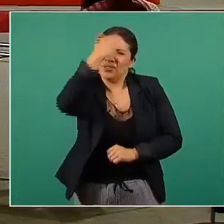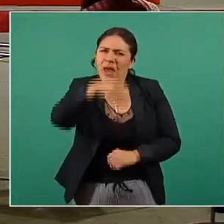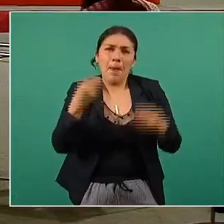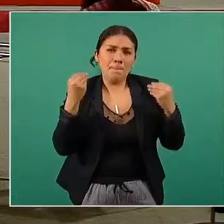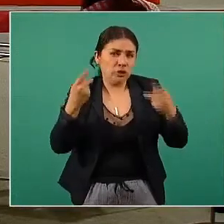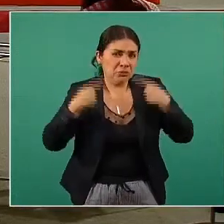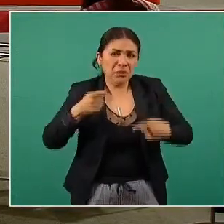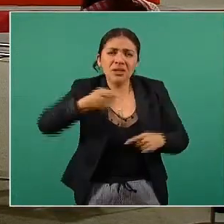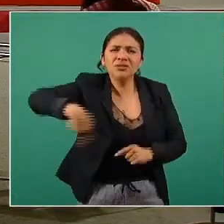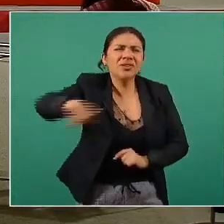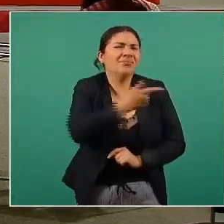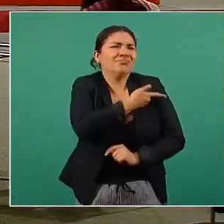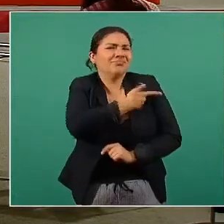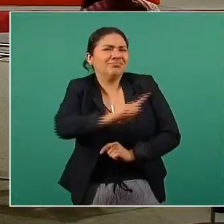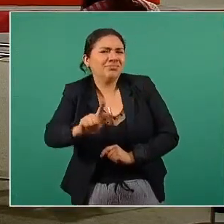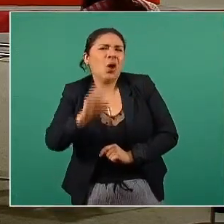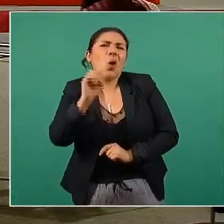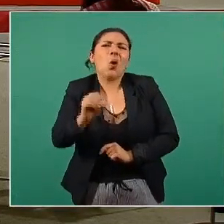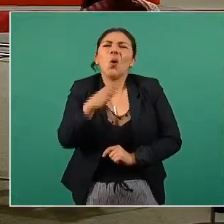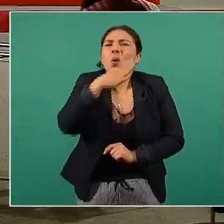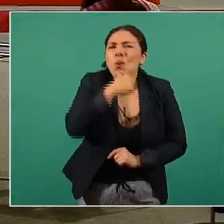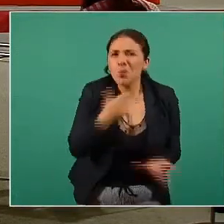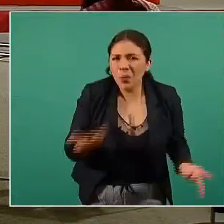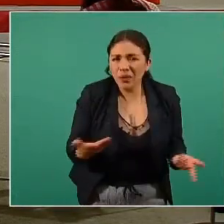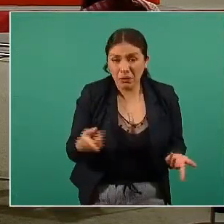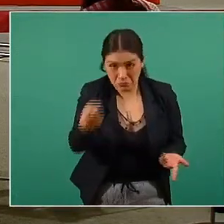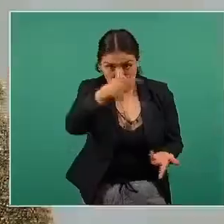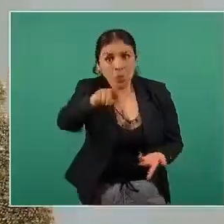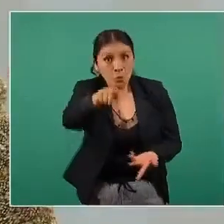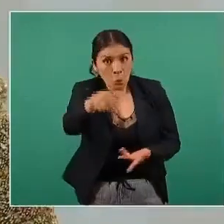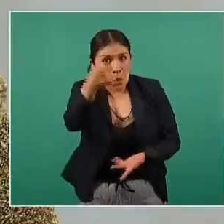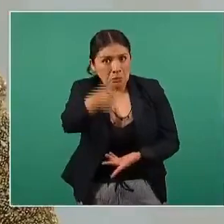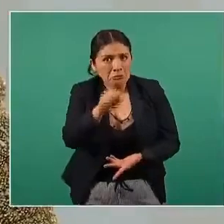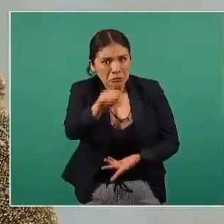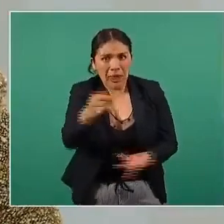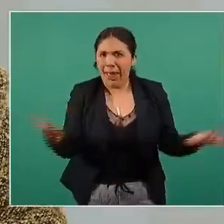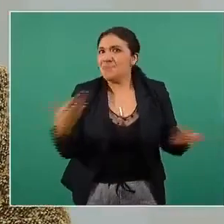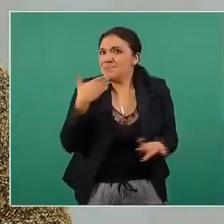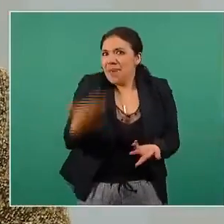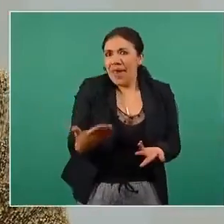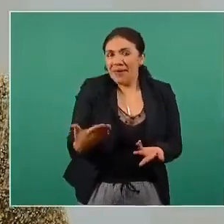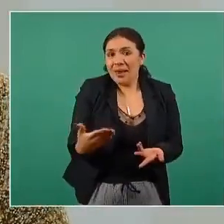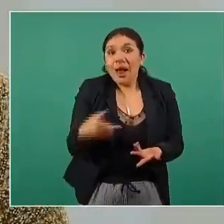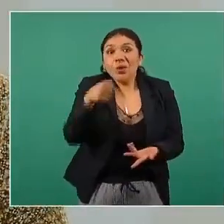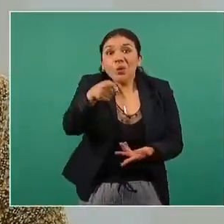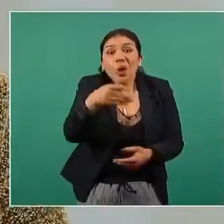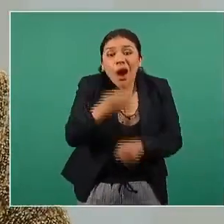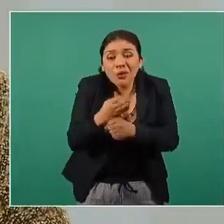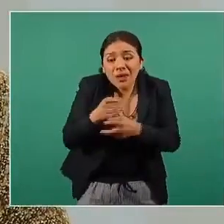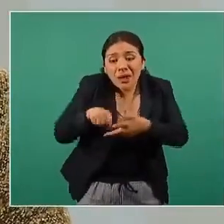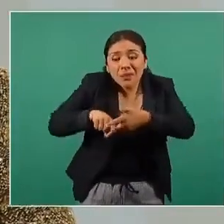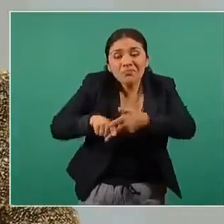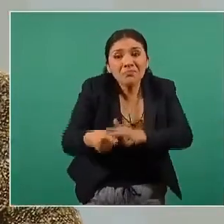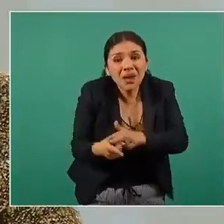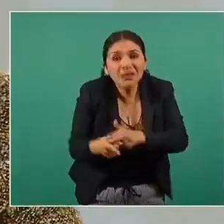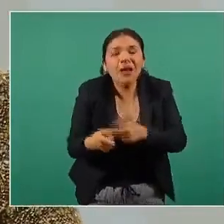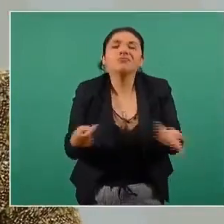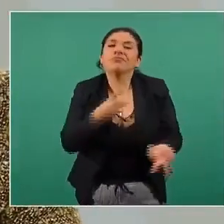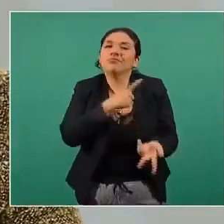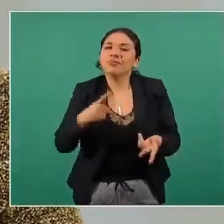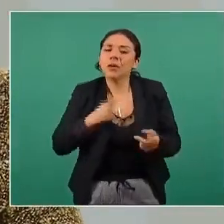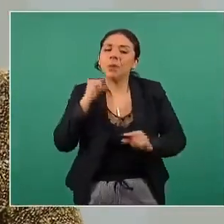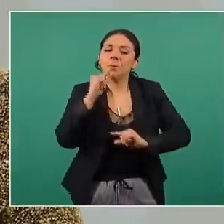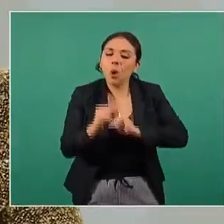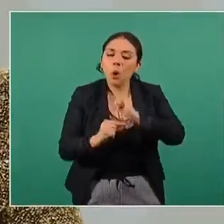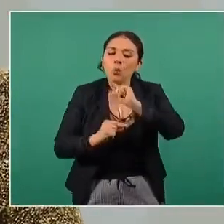esa capacidad para los que ya lo hacen eso está muy bien para los que vamos iniciando hay que ir tomando